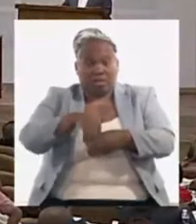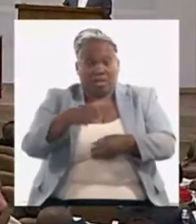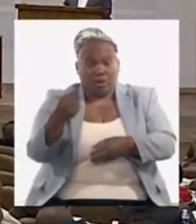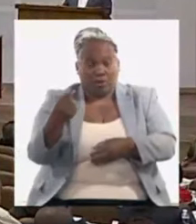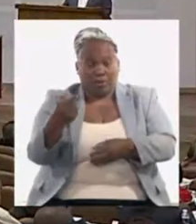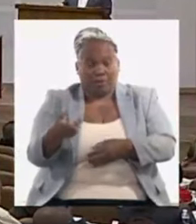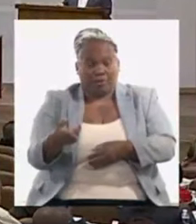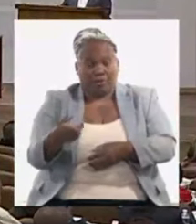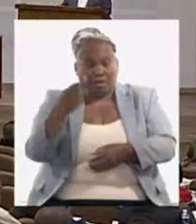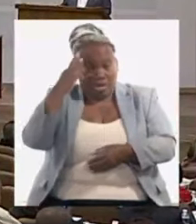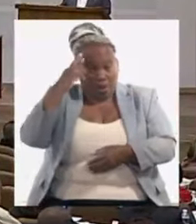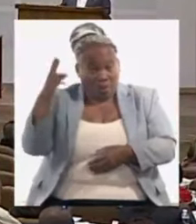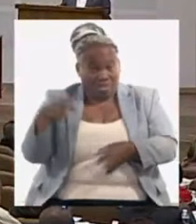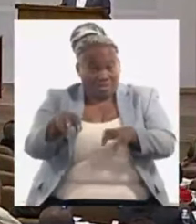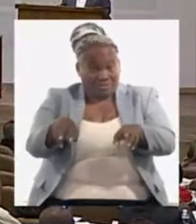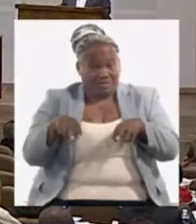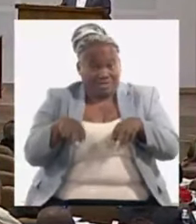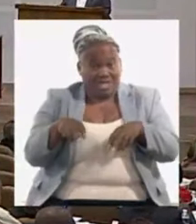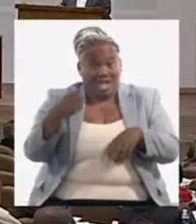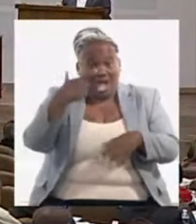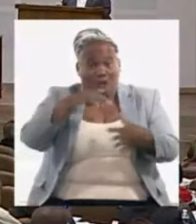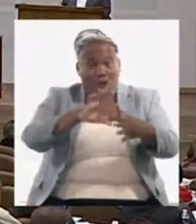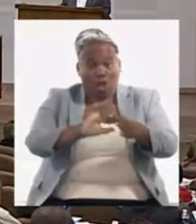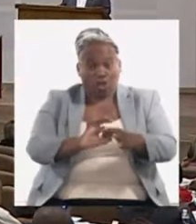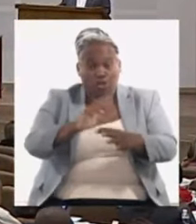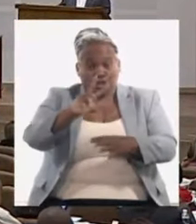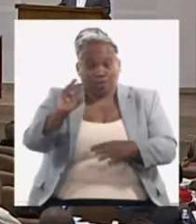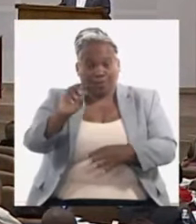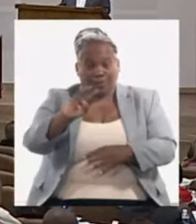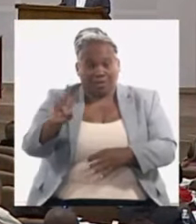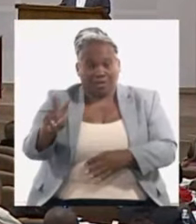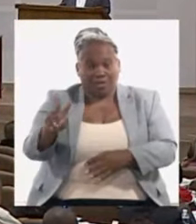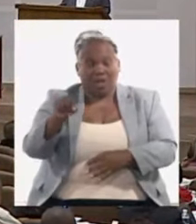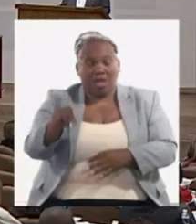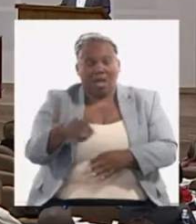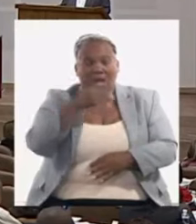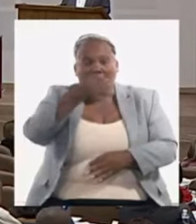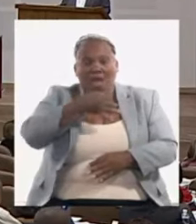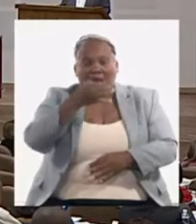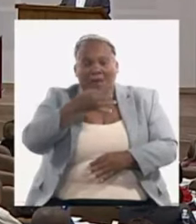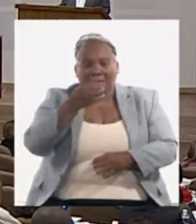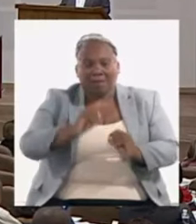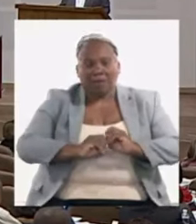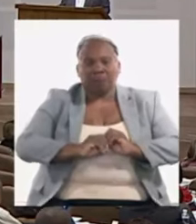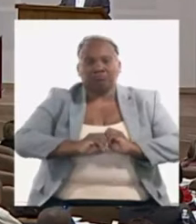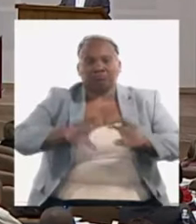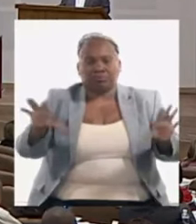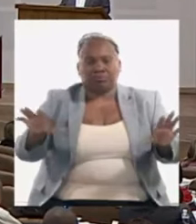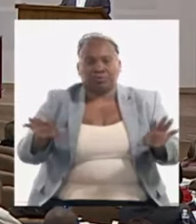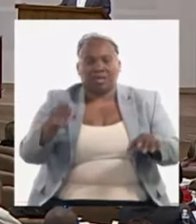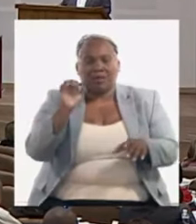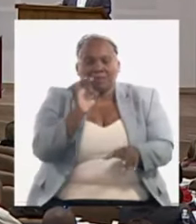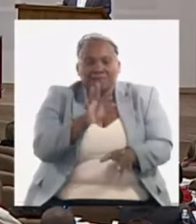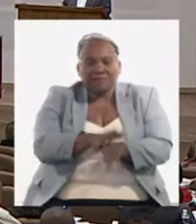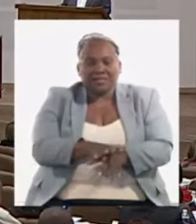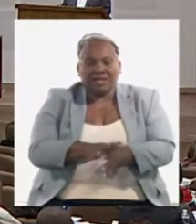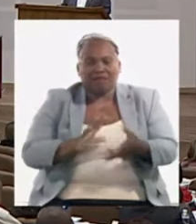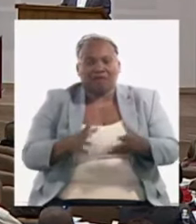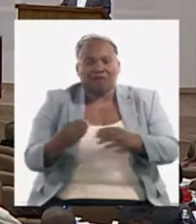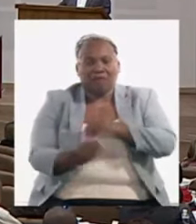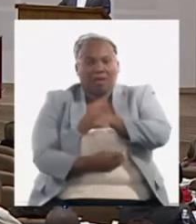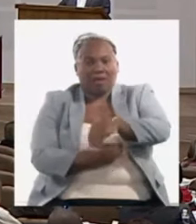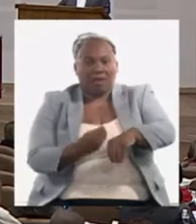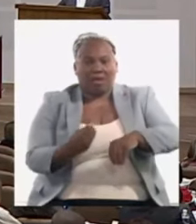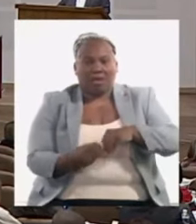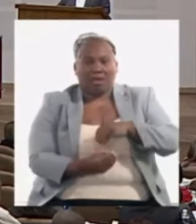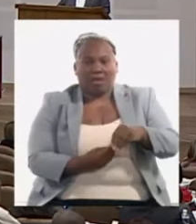asamblea en el agosto del 2022 hicimos pública la decisión de iniciar un mercado cambiario con